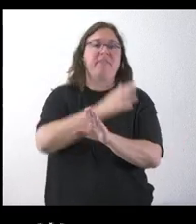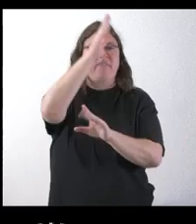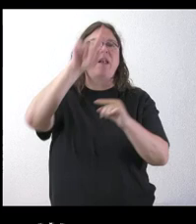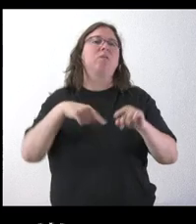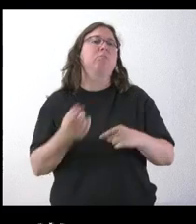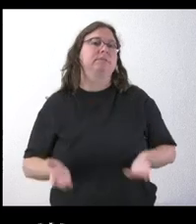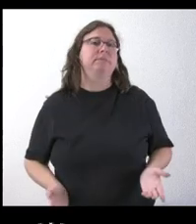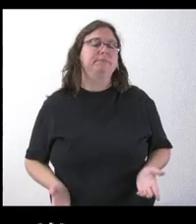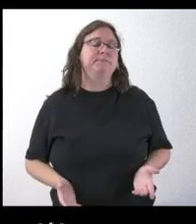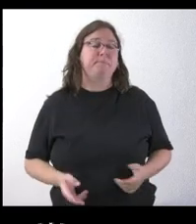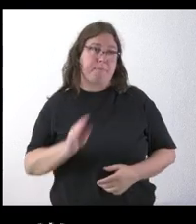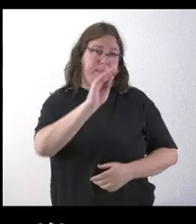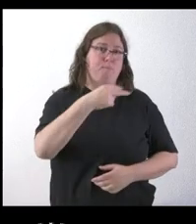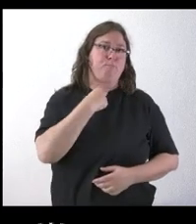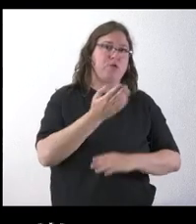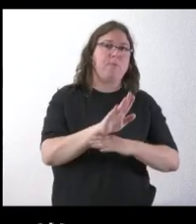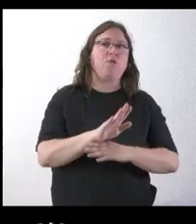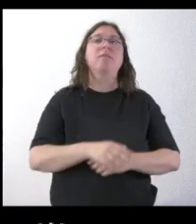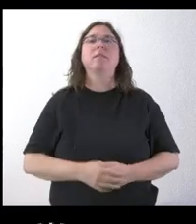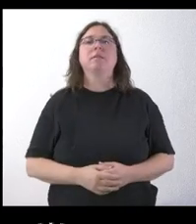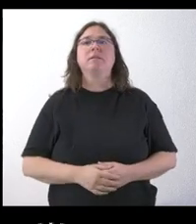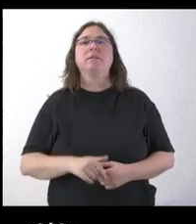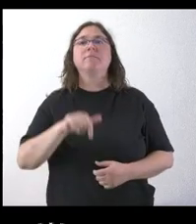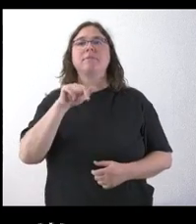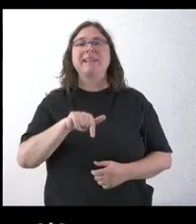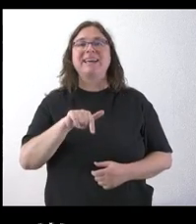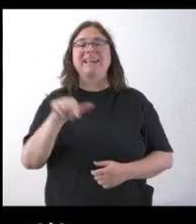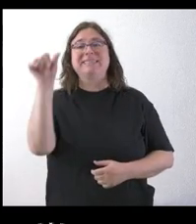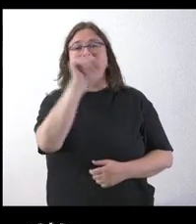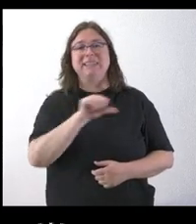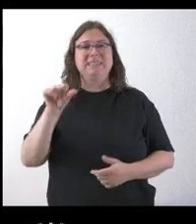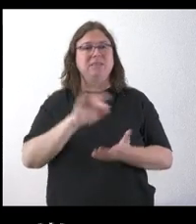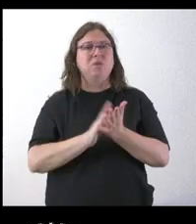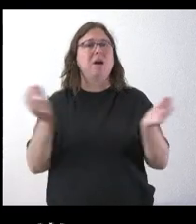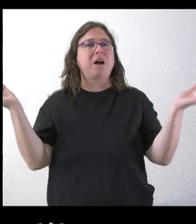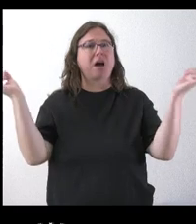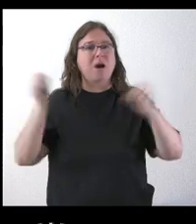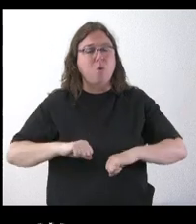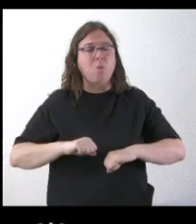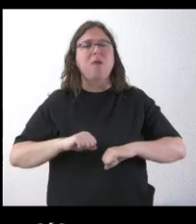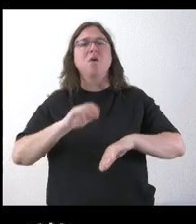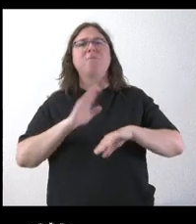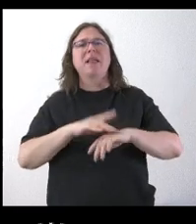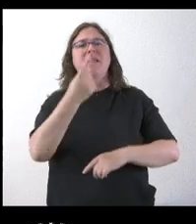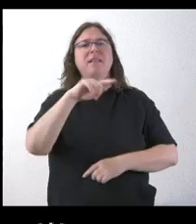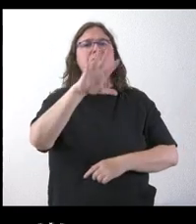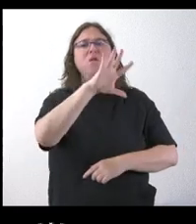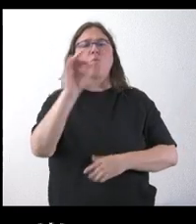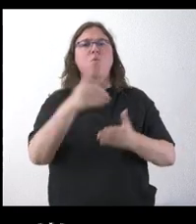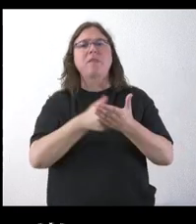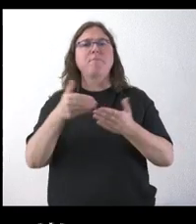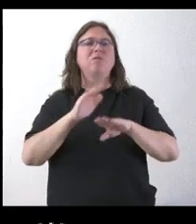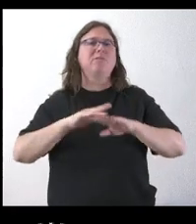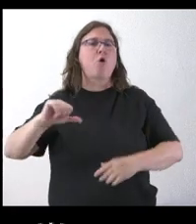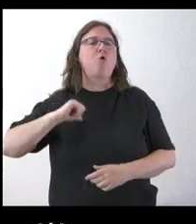portavoz, esta semana se ha conocido el acuerdo con el BEI para 150 millones para hospitales. No sé si nos puede detallar un poco más exactamente,